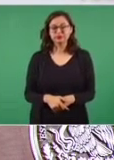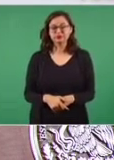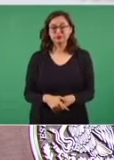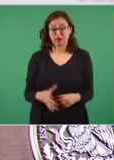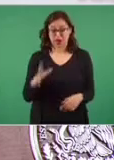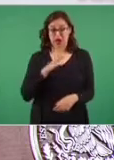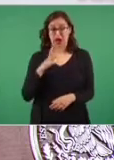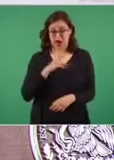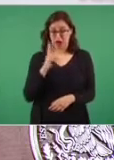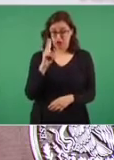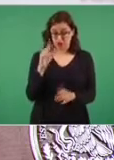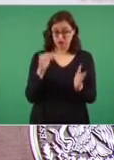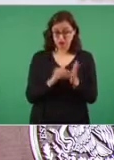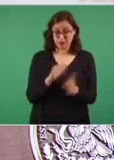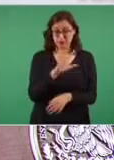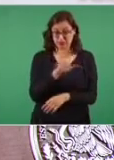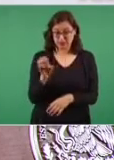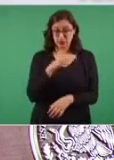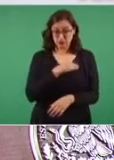mil 500 municipios?